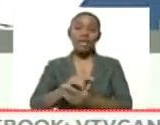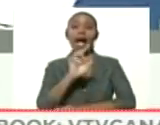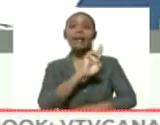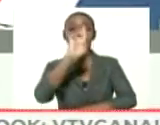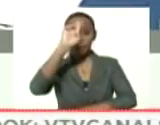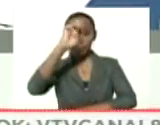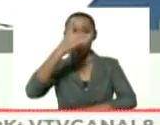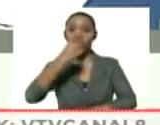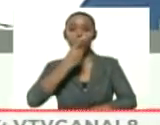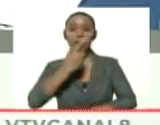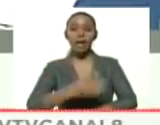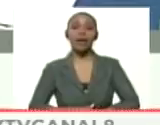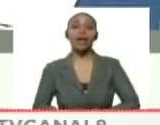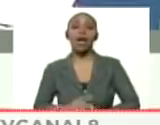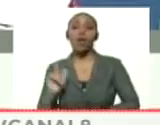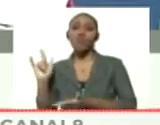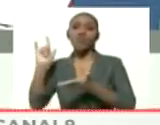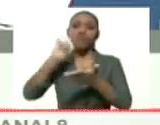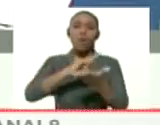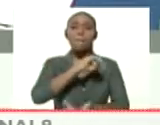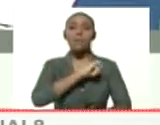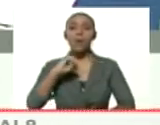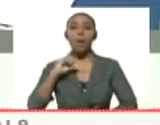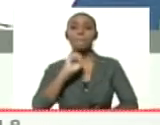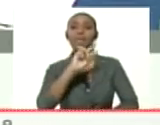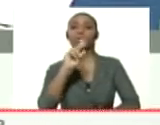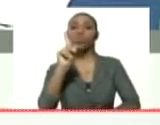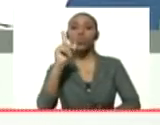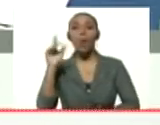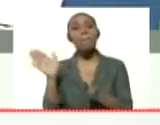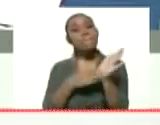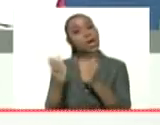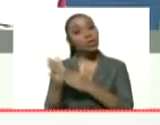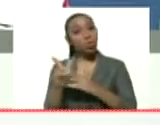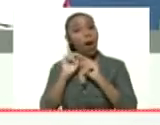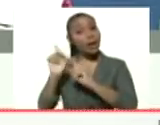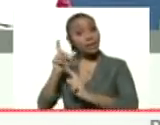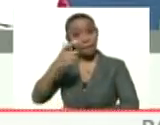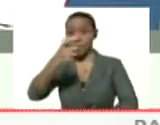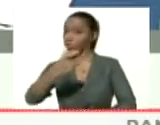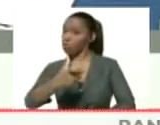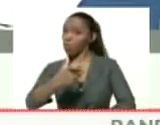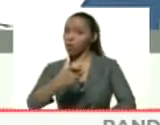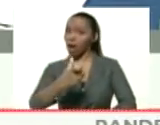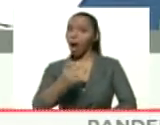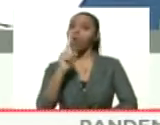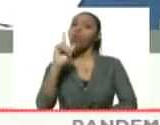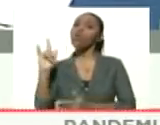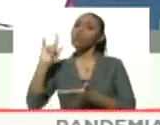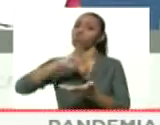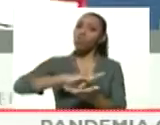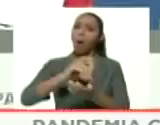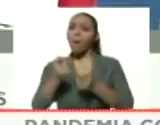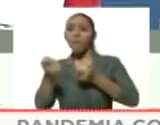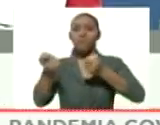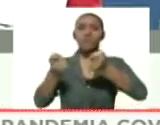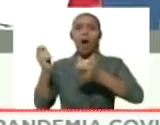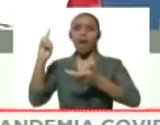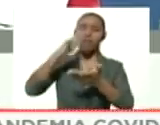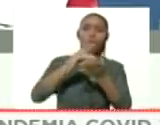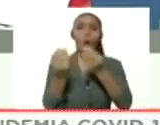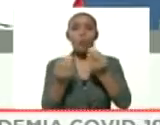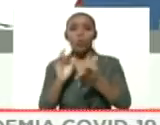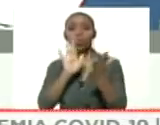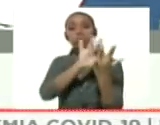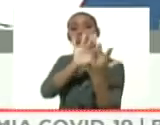Dominicana en un vuelo privado el 21 de marzo. Siendo esta persona un piloto, ya estamos contactando a